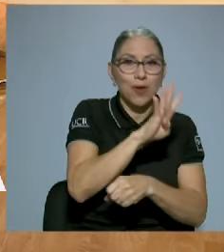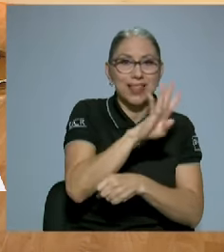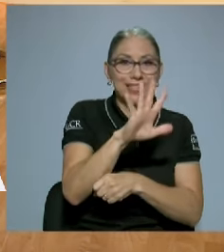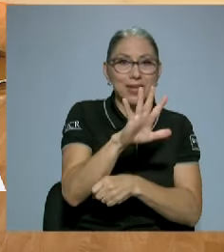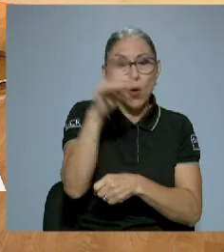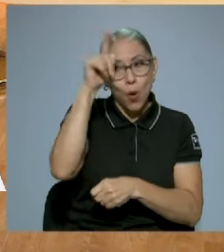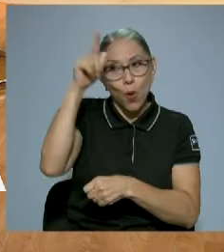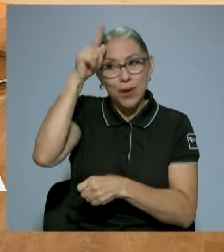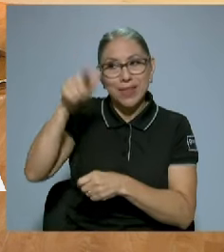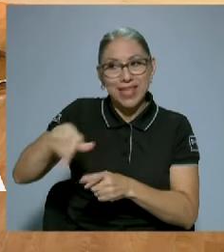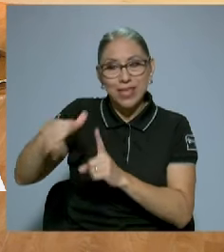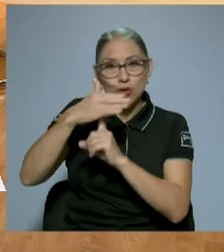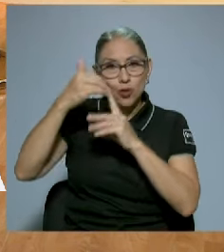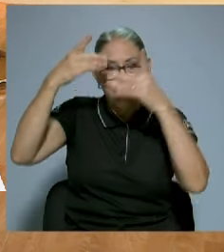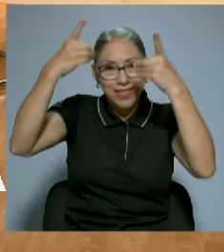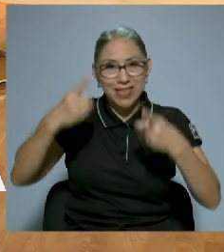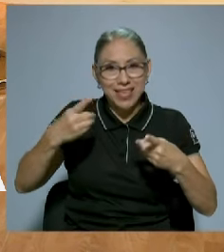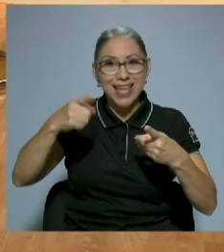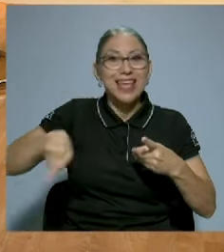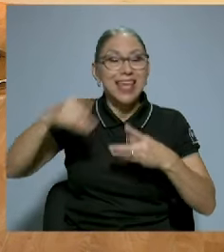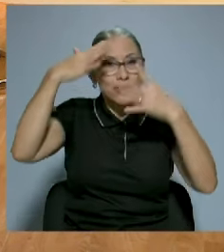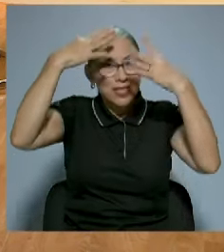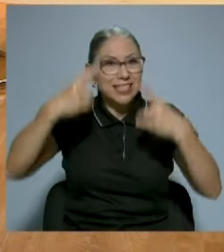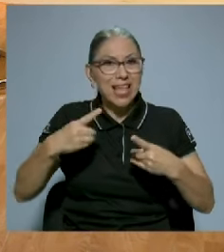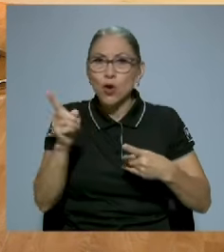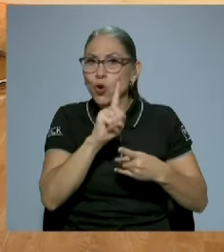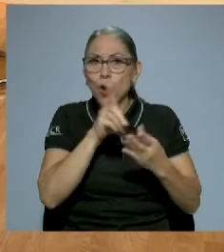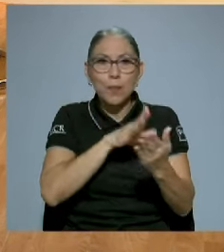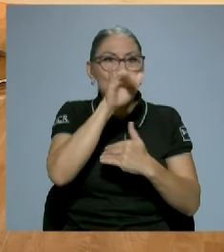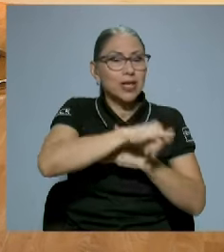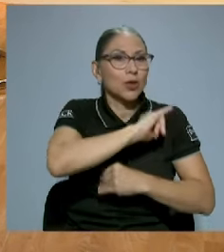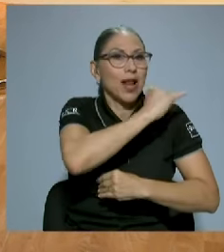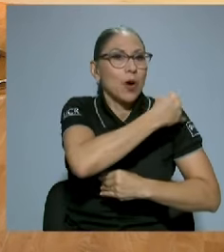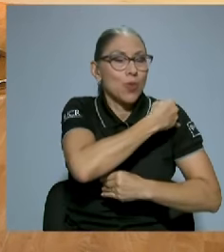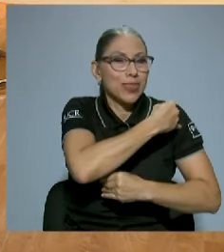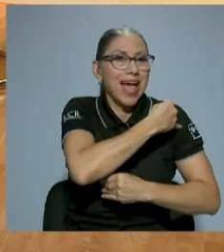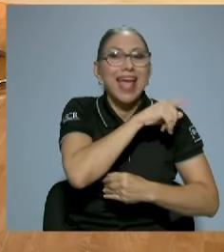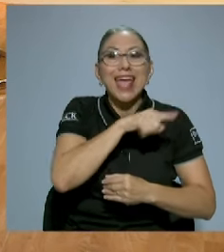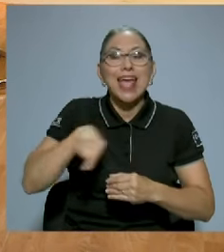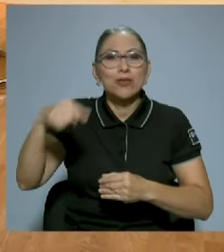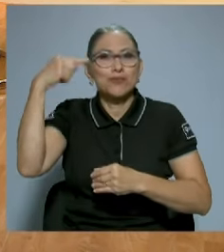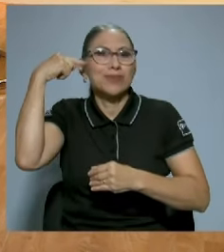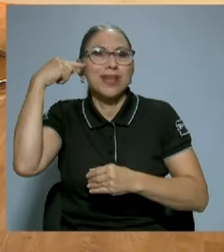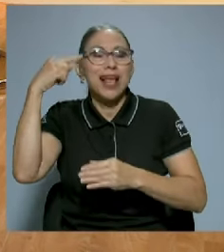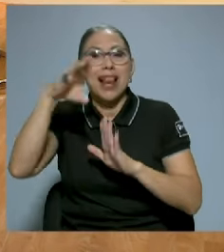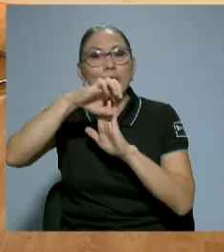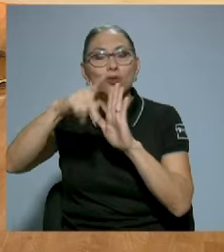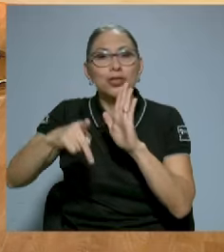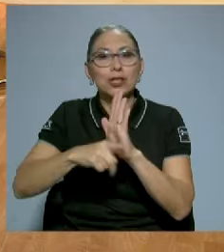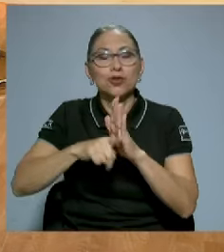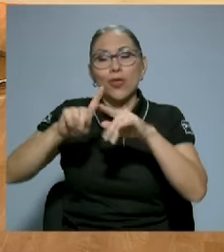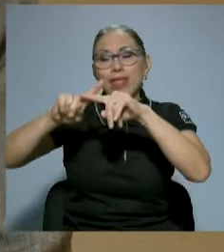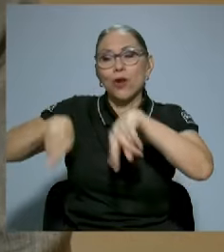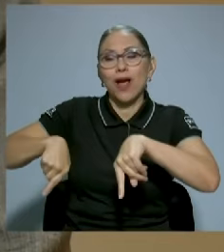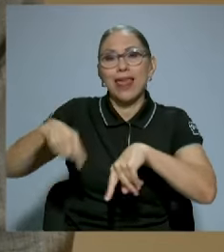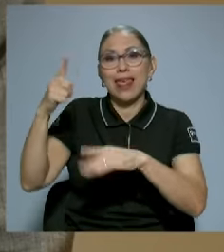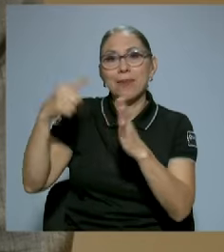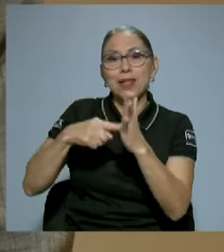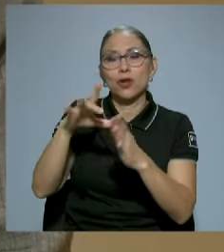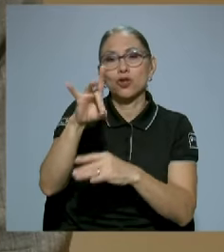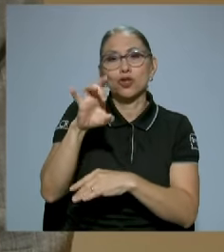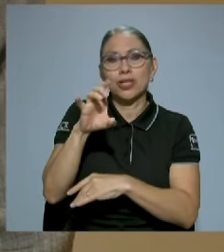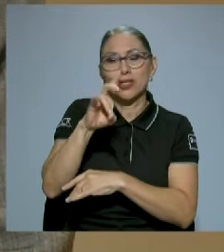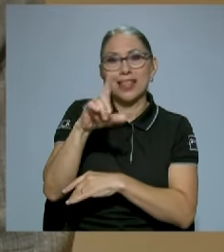base de discusión no el proyecto de la Junta Fundadora, sino más bien la constitución derogada de 1871. Entonces,